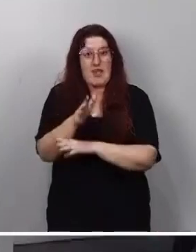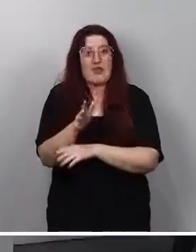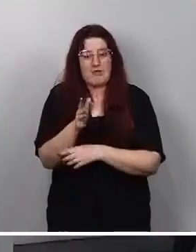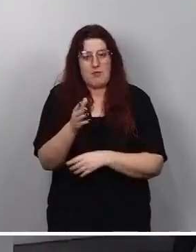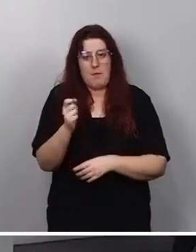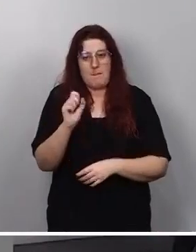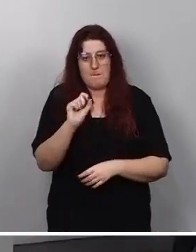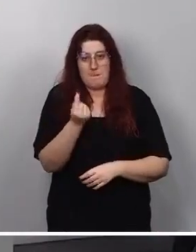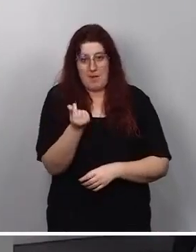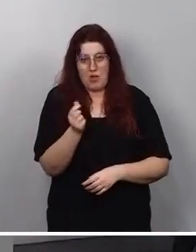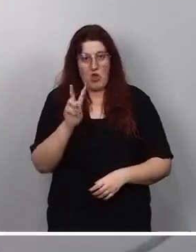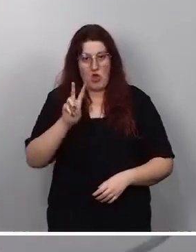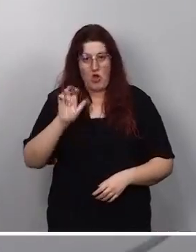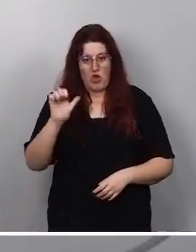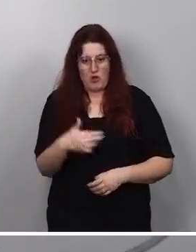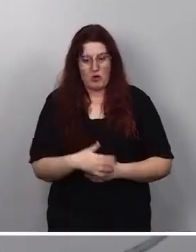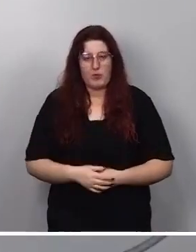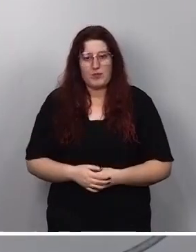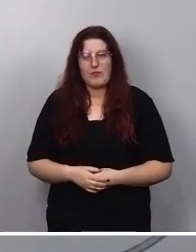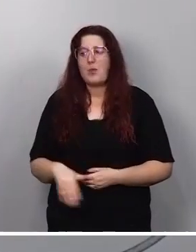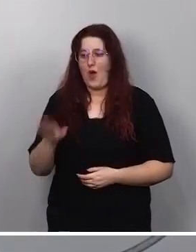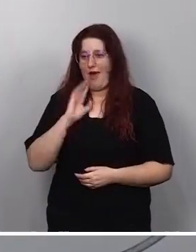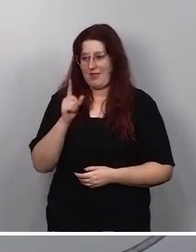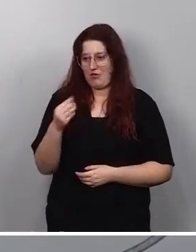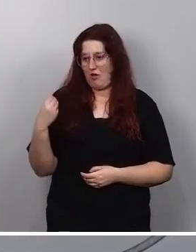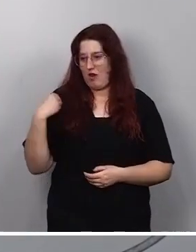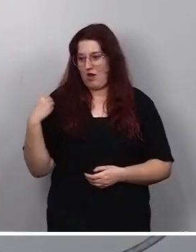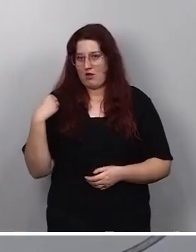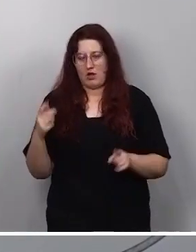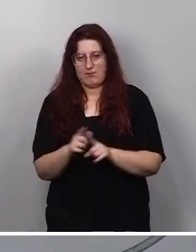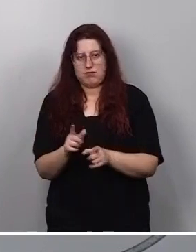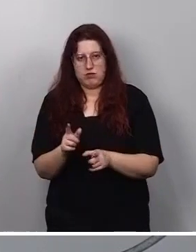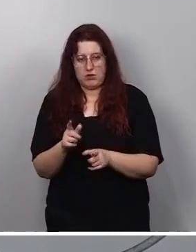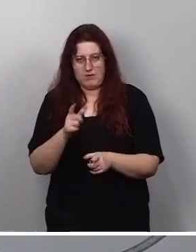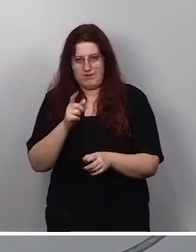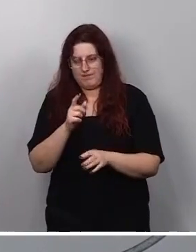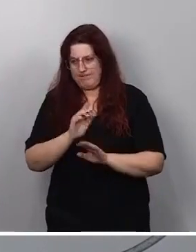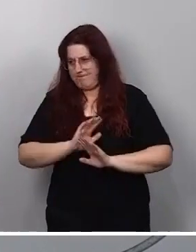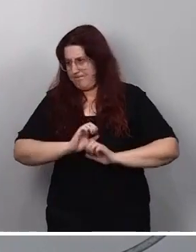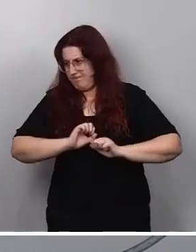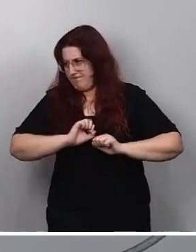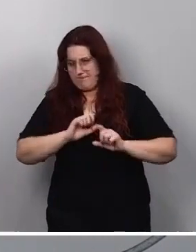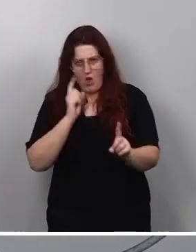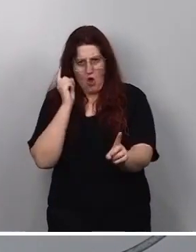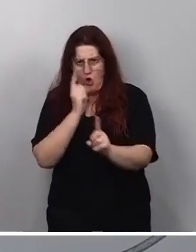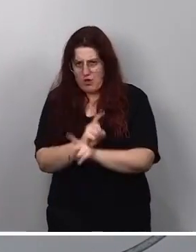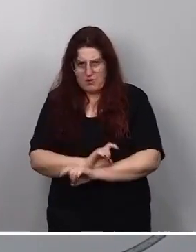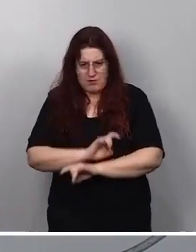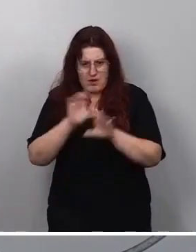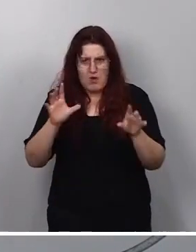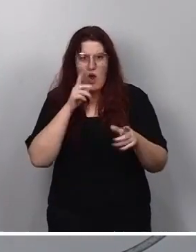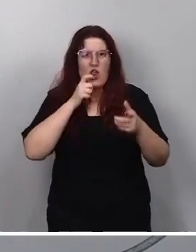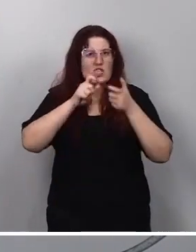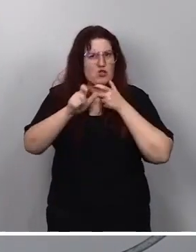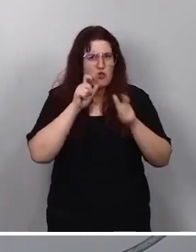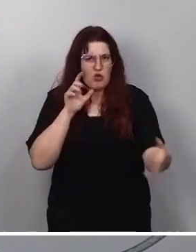Sobre la pregunta que usted me trasladaba, en primer lugar, la condena más rotunda frente a esos insultos racistas en el